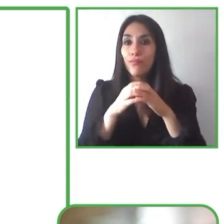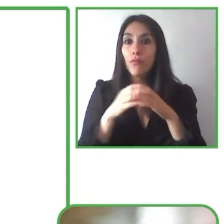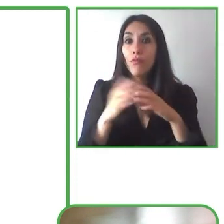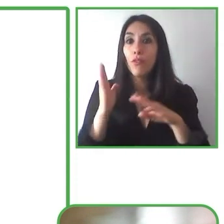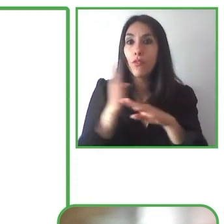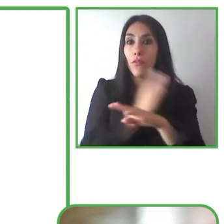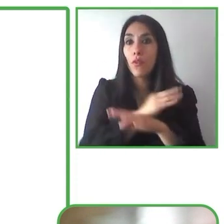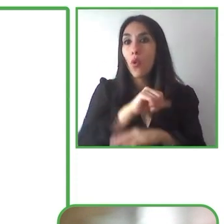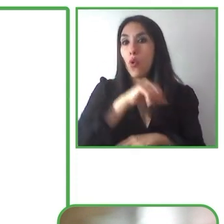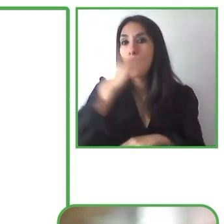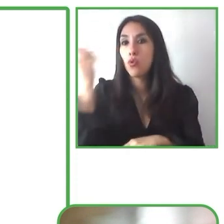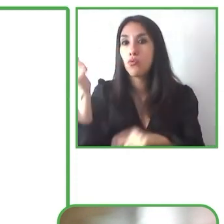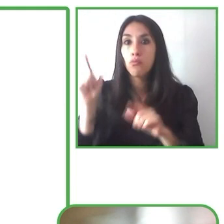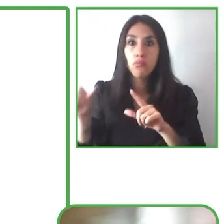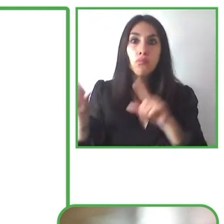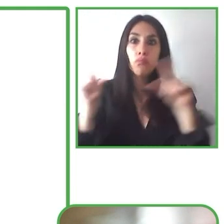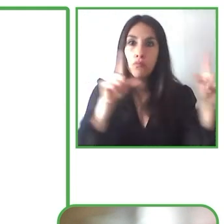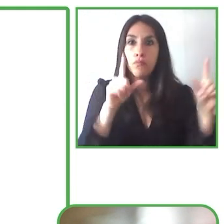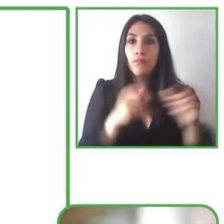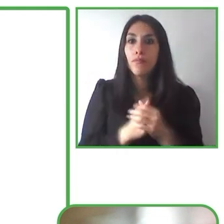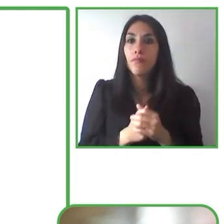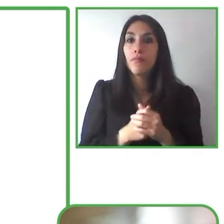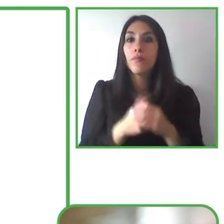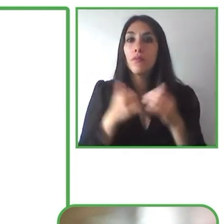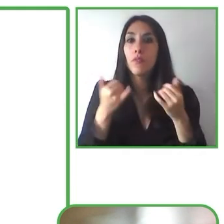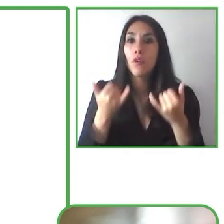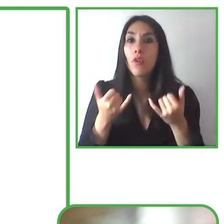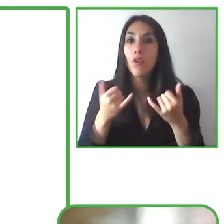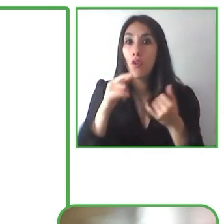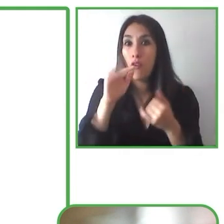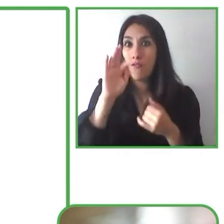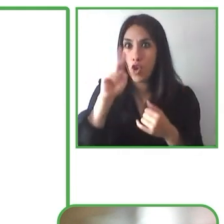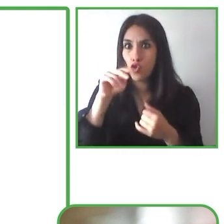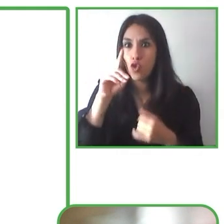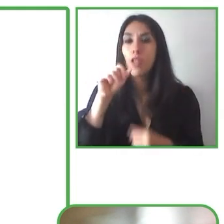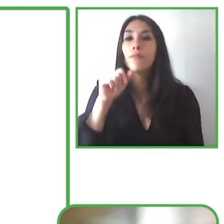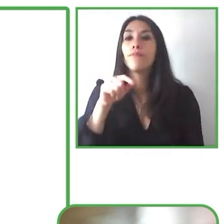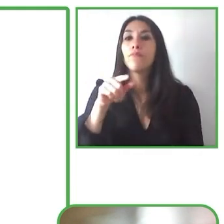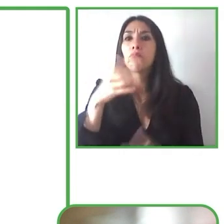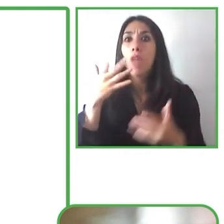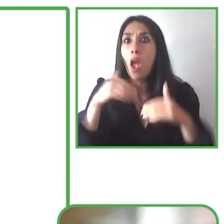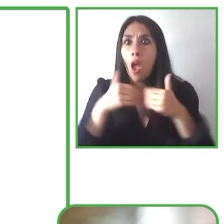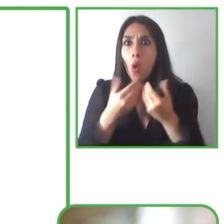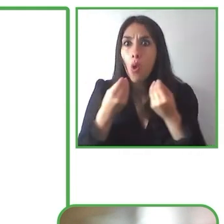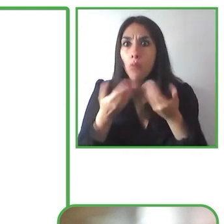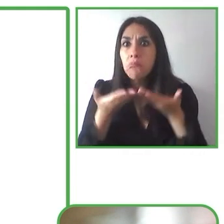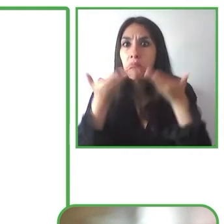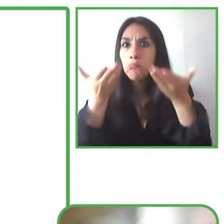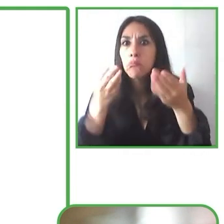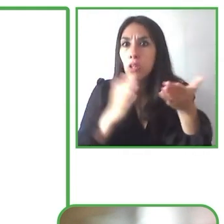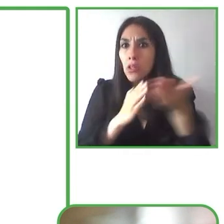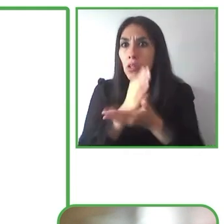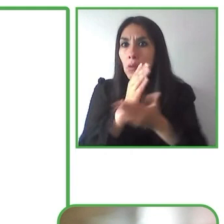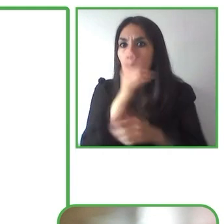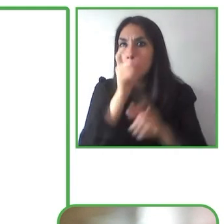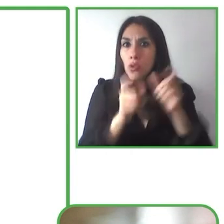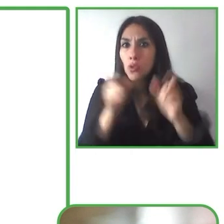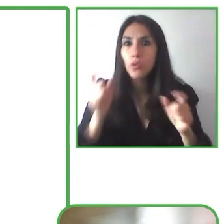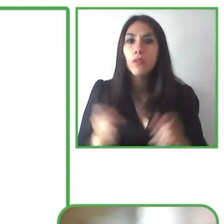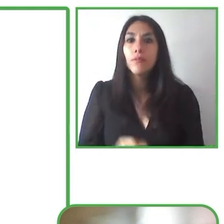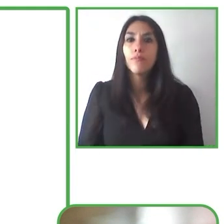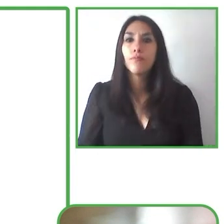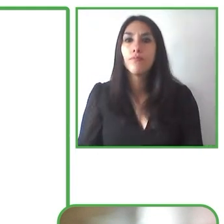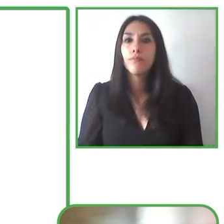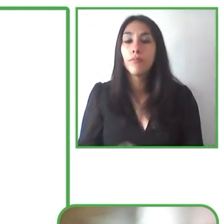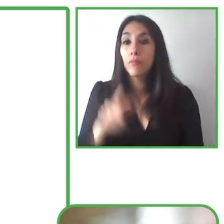dentro de la Fundación ONCE y para fomentar esta accesibilidad de la que hablamos al principio está la Dirección de Accesibilidad e Innovación, pensando